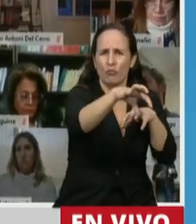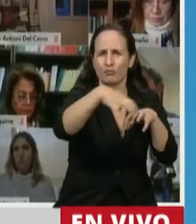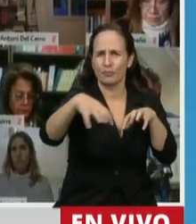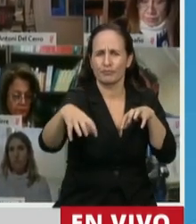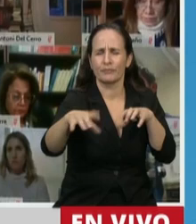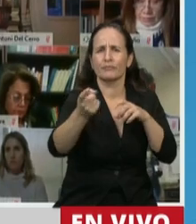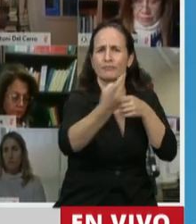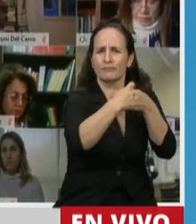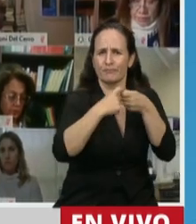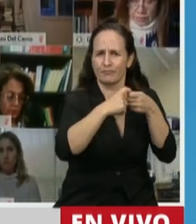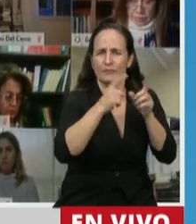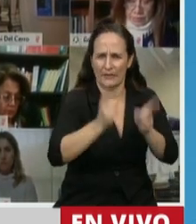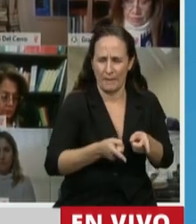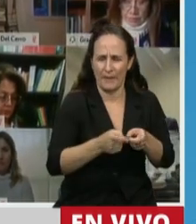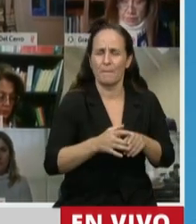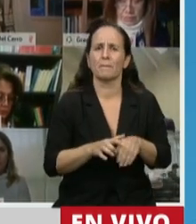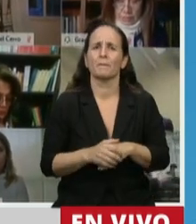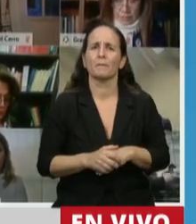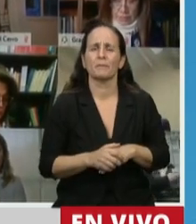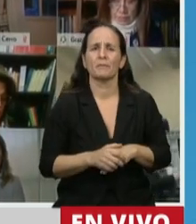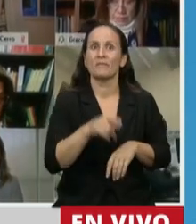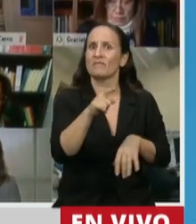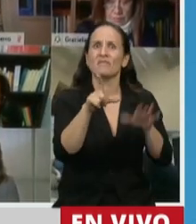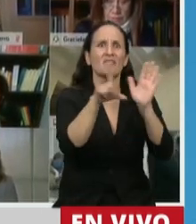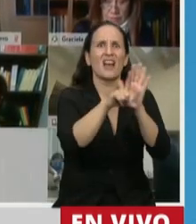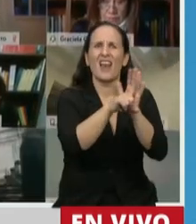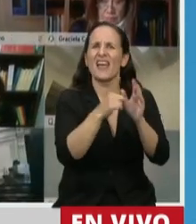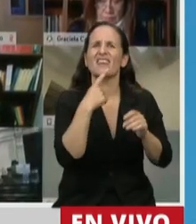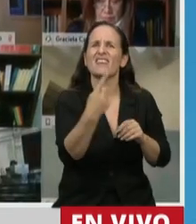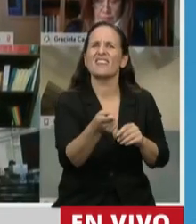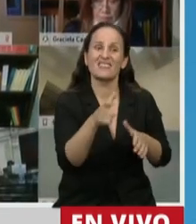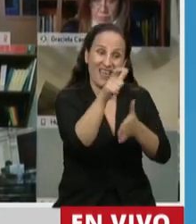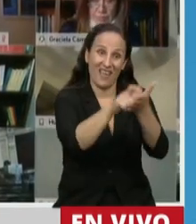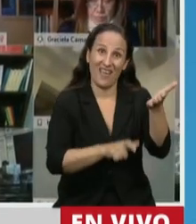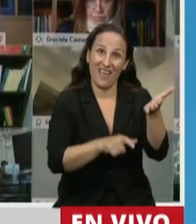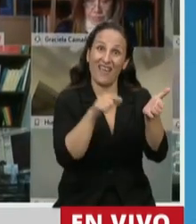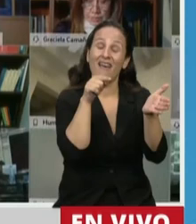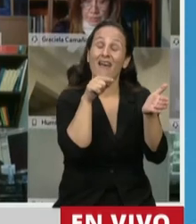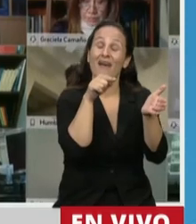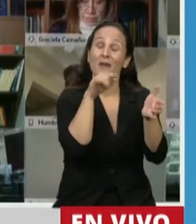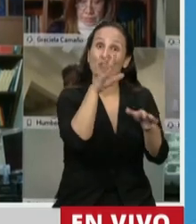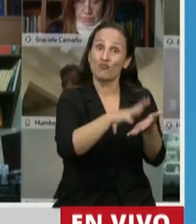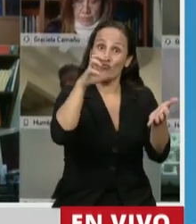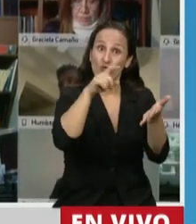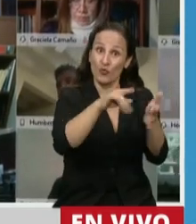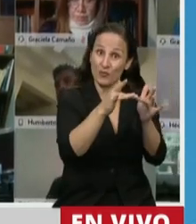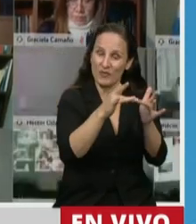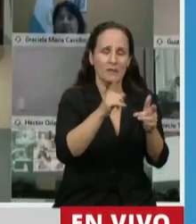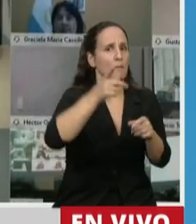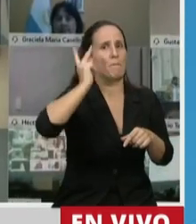y es una ley que explícitamente prohibía la prescripción digital, dado que es una ley del año